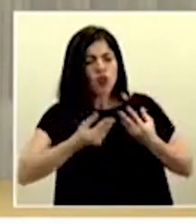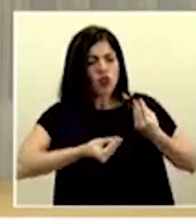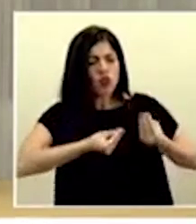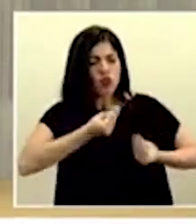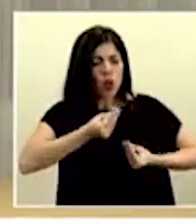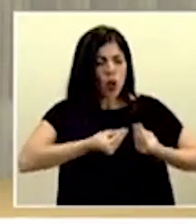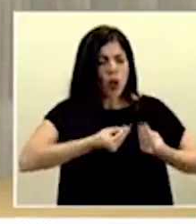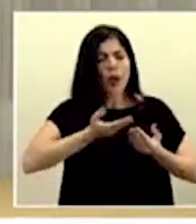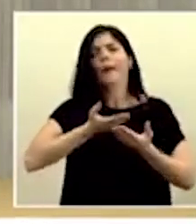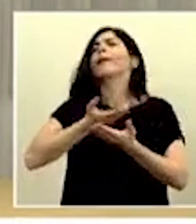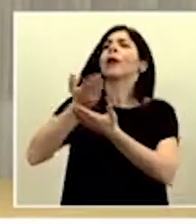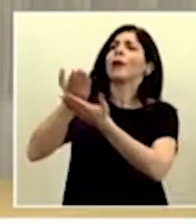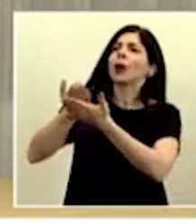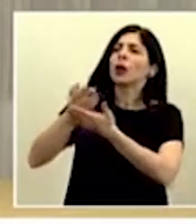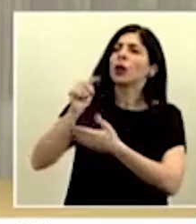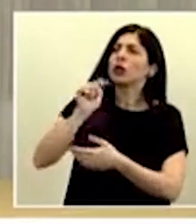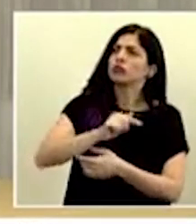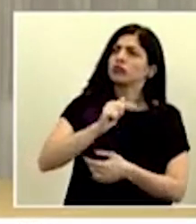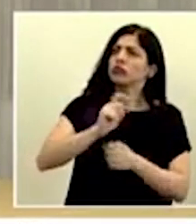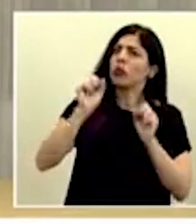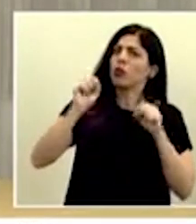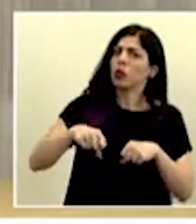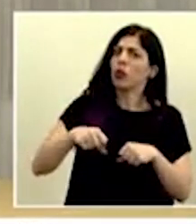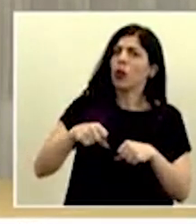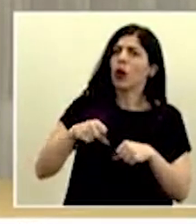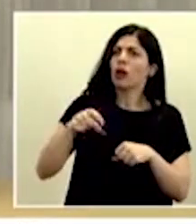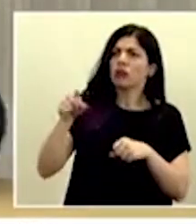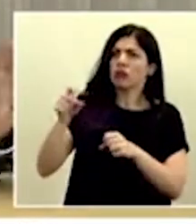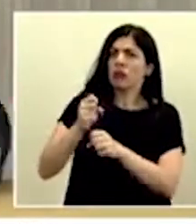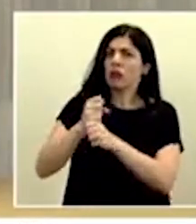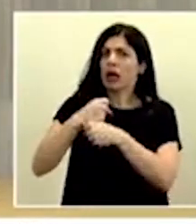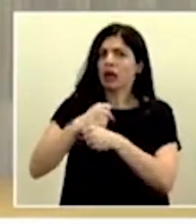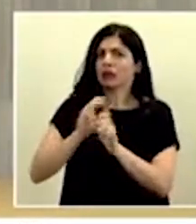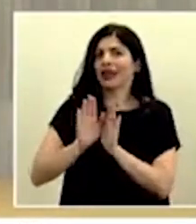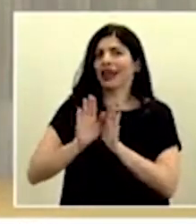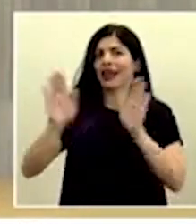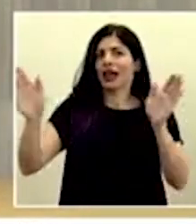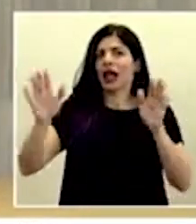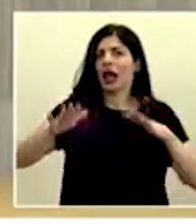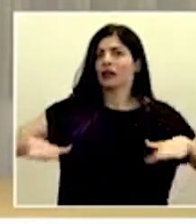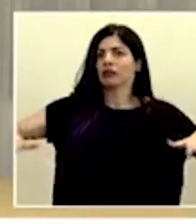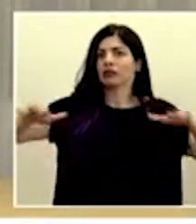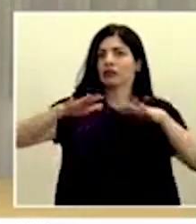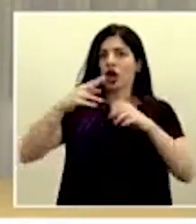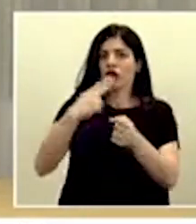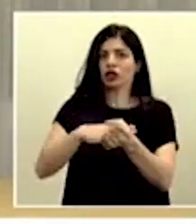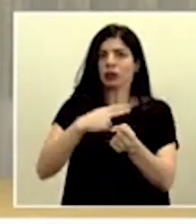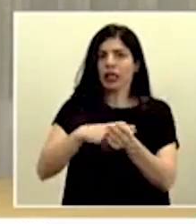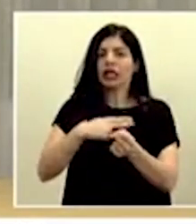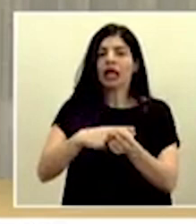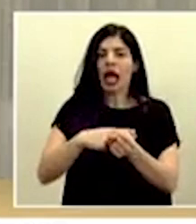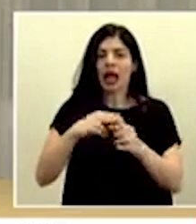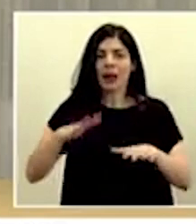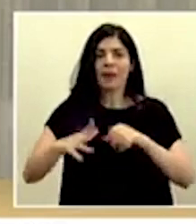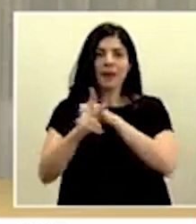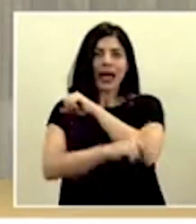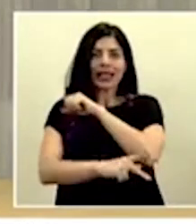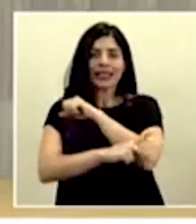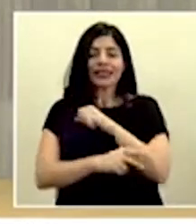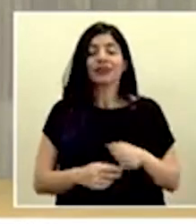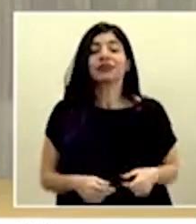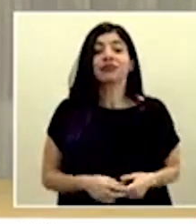propuso que esto fuera algo que se generalice a lo largo de todos los hospitales del país.